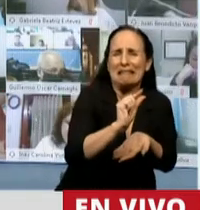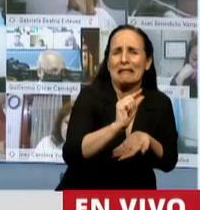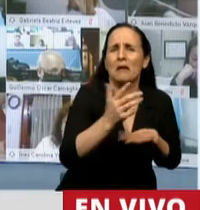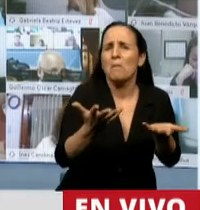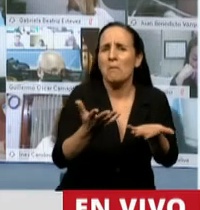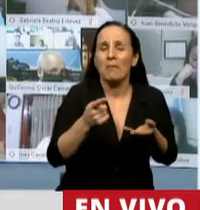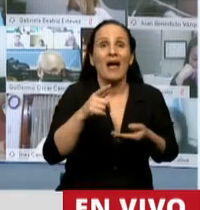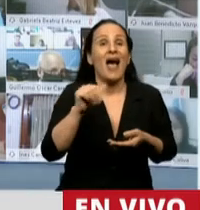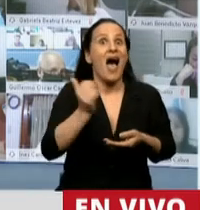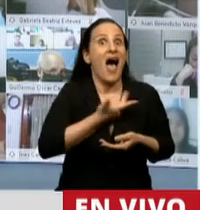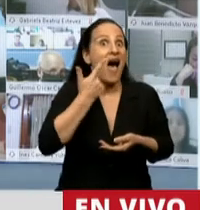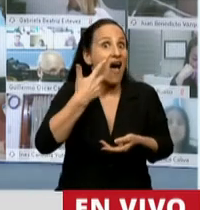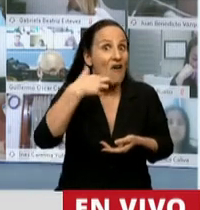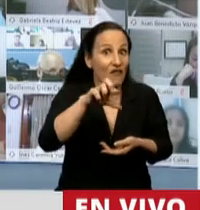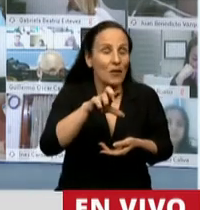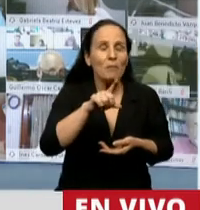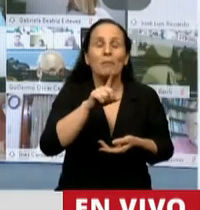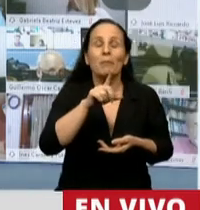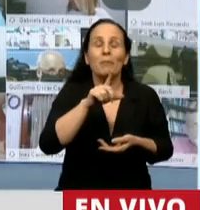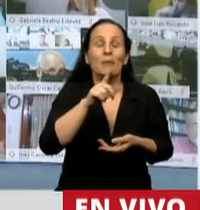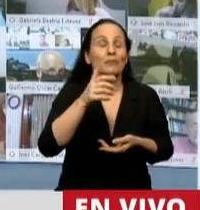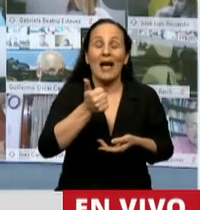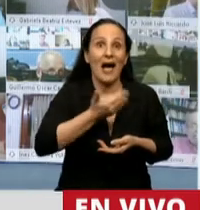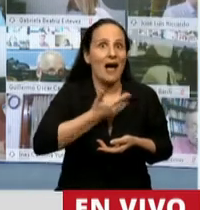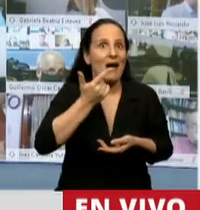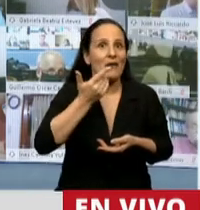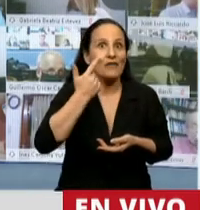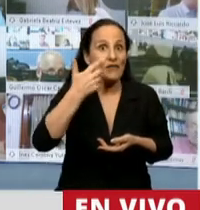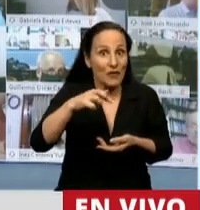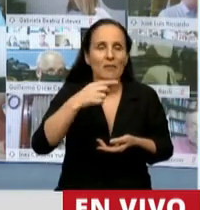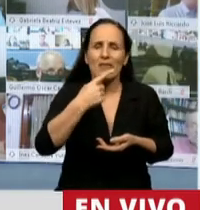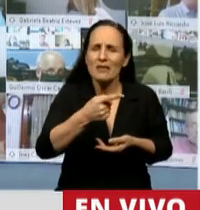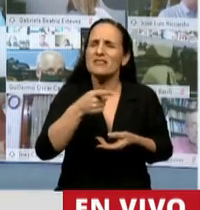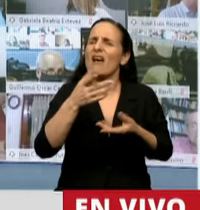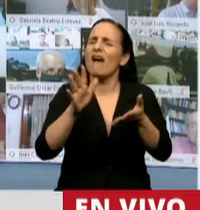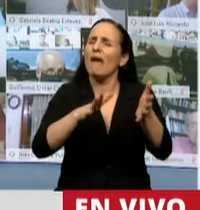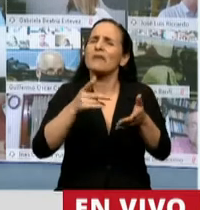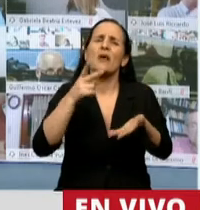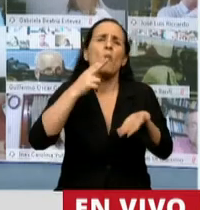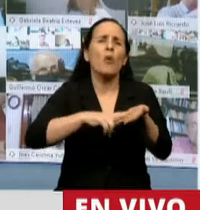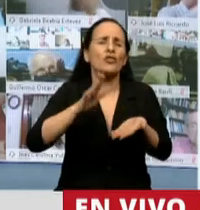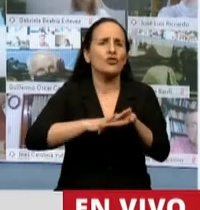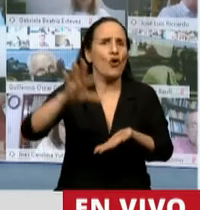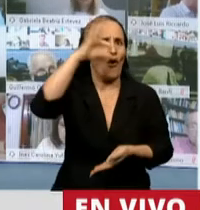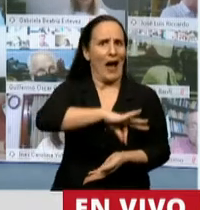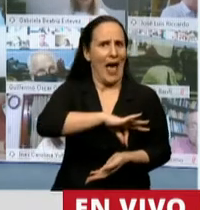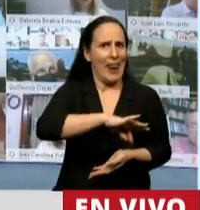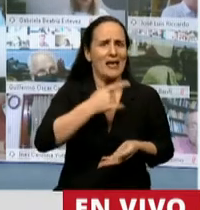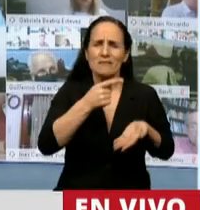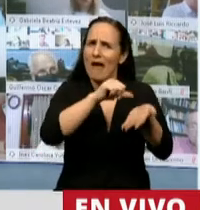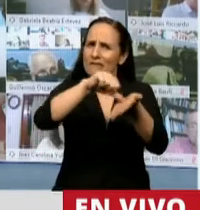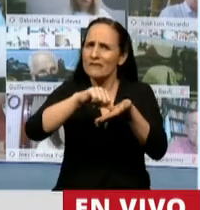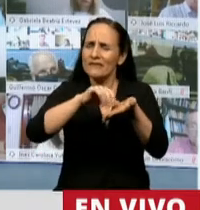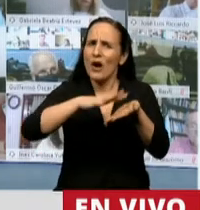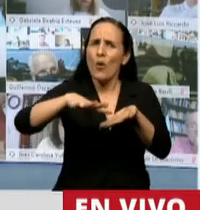definidas por la FIP, hablando de baja tributación, cuando en el impuesto corporativo a las ganancias hay jurisdicciones